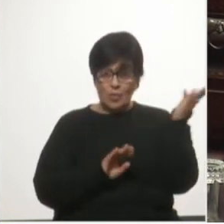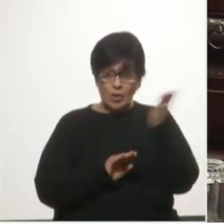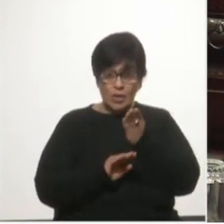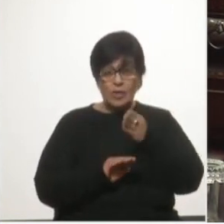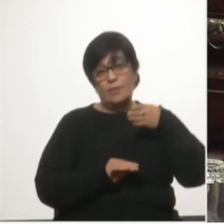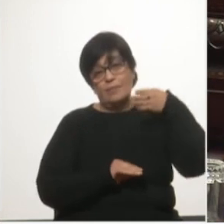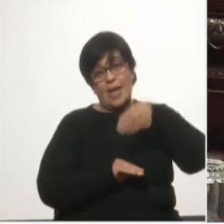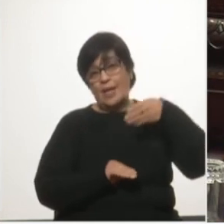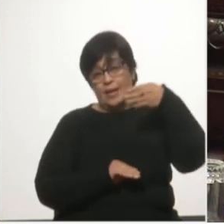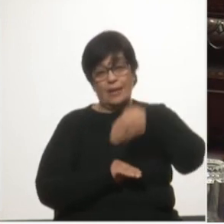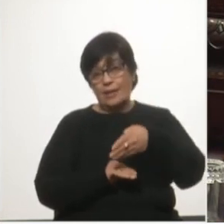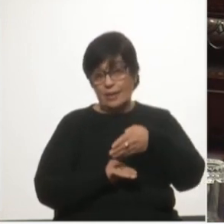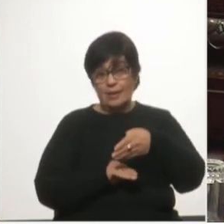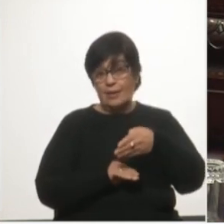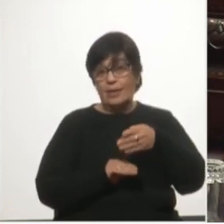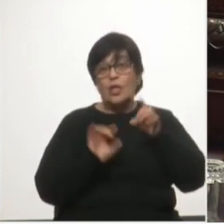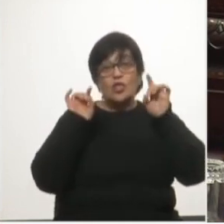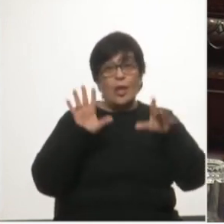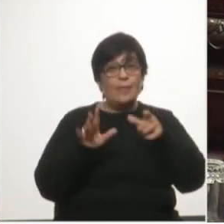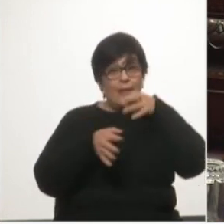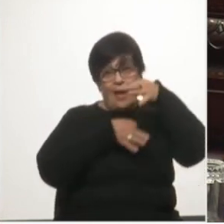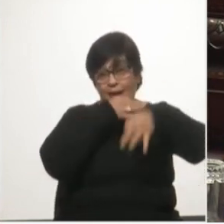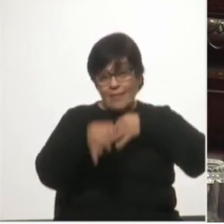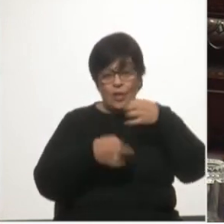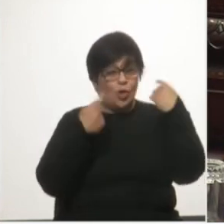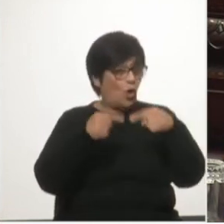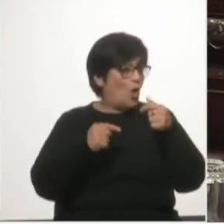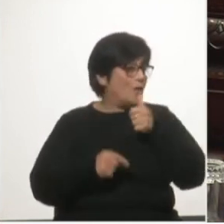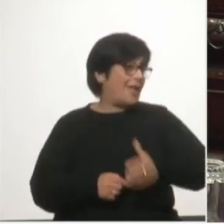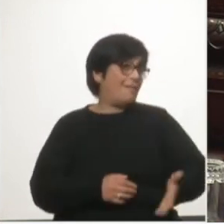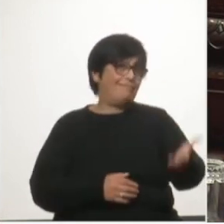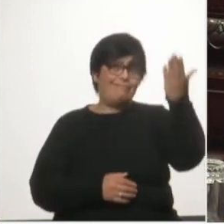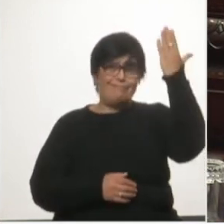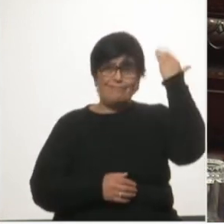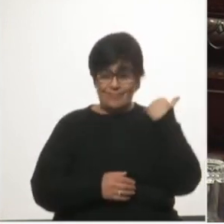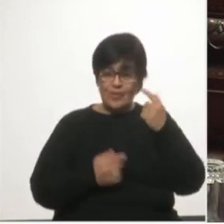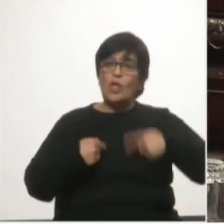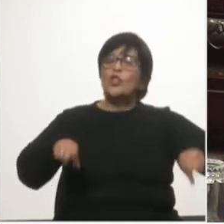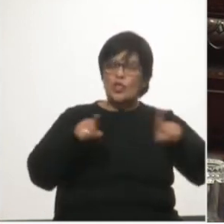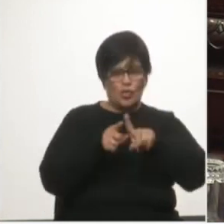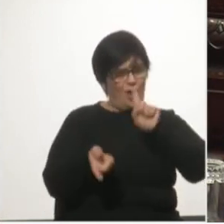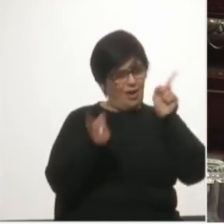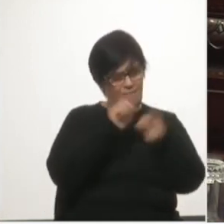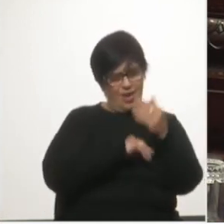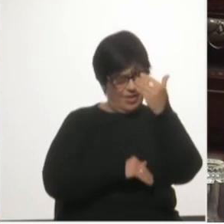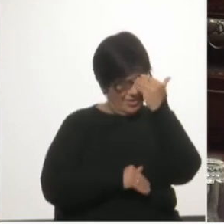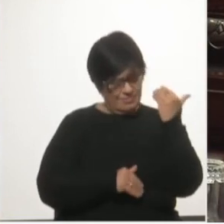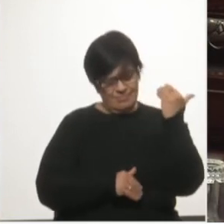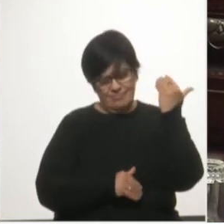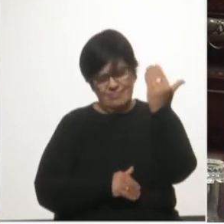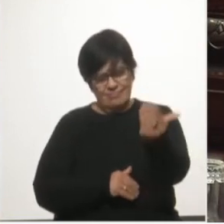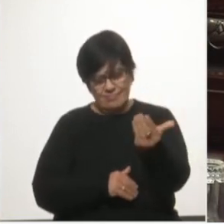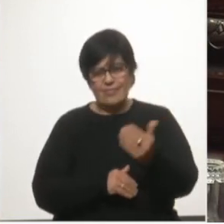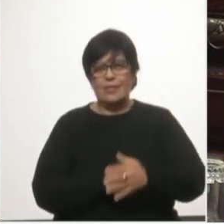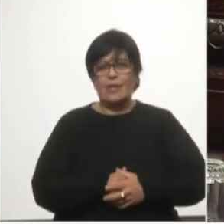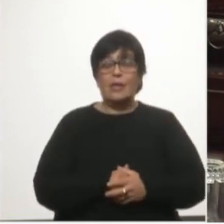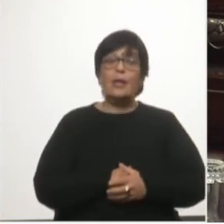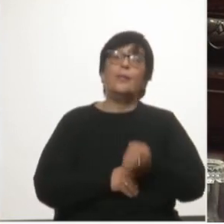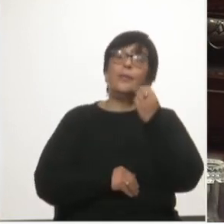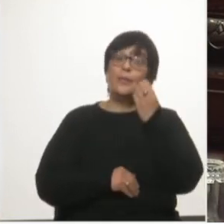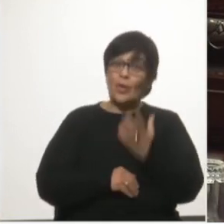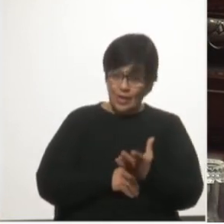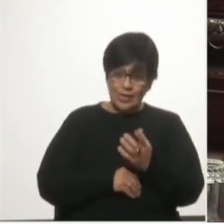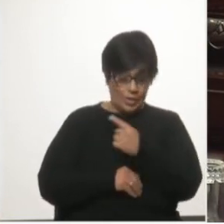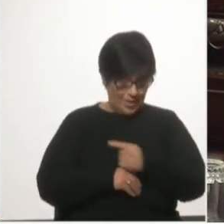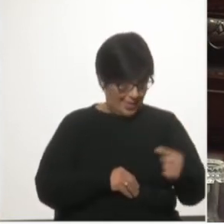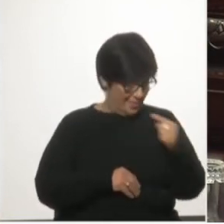intervenciones hablando del pasado nosotros queremos mirar para adelante y por eso